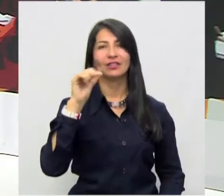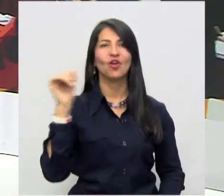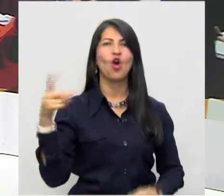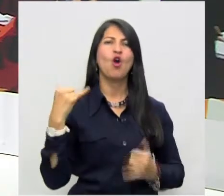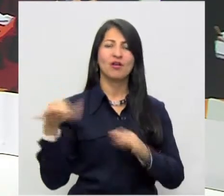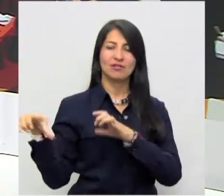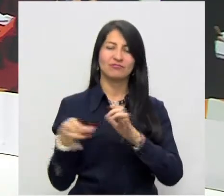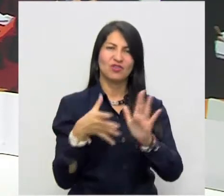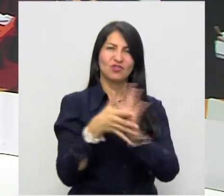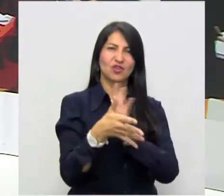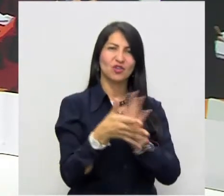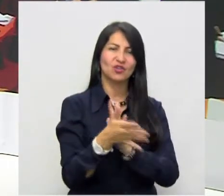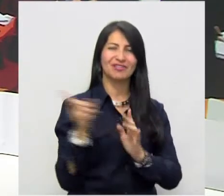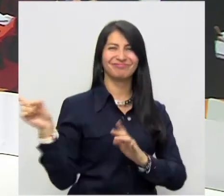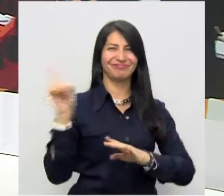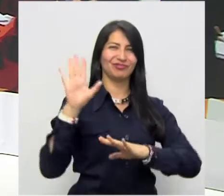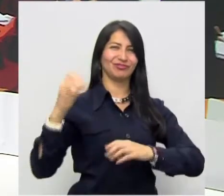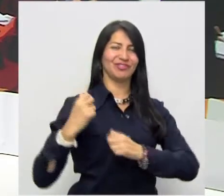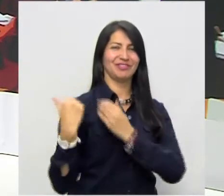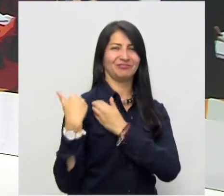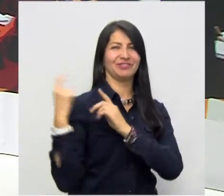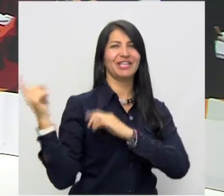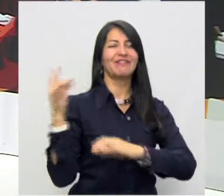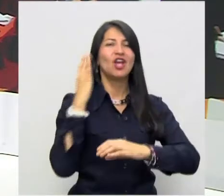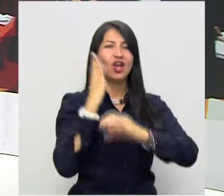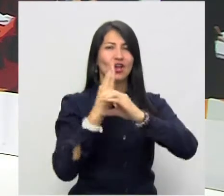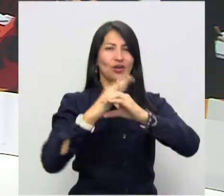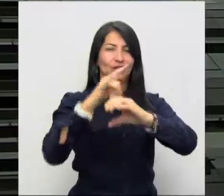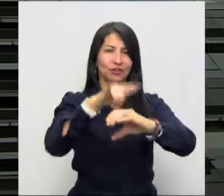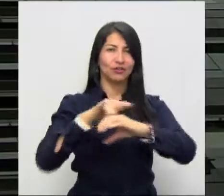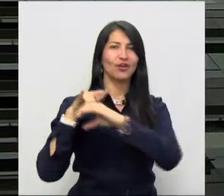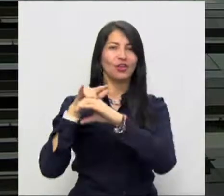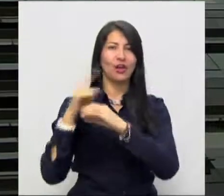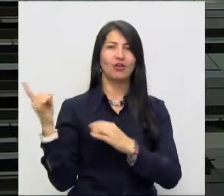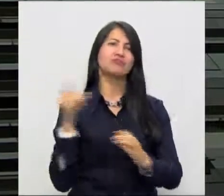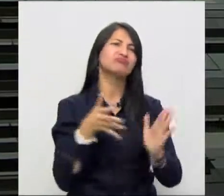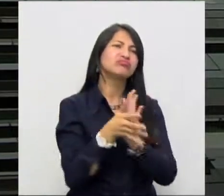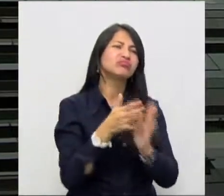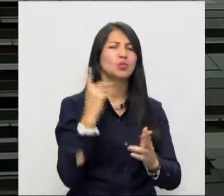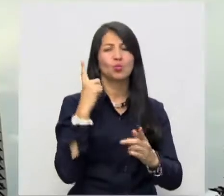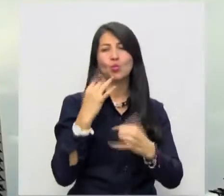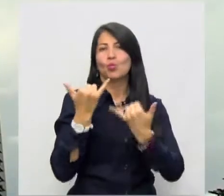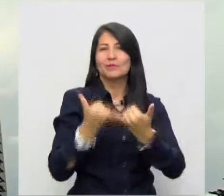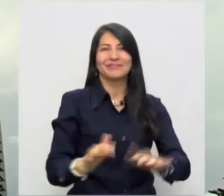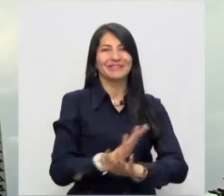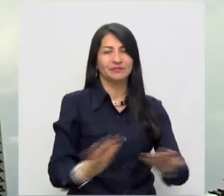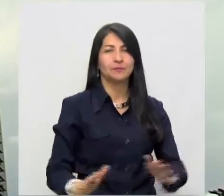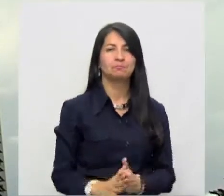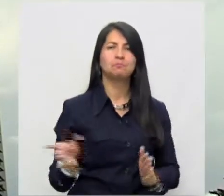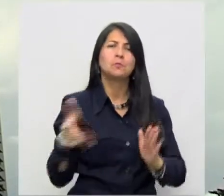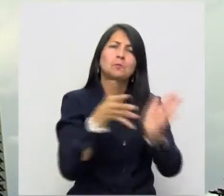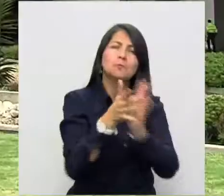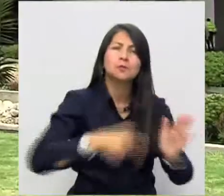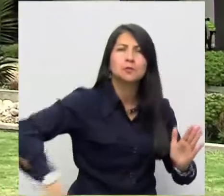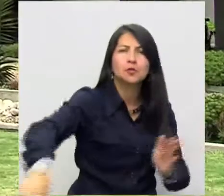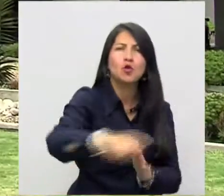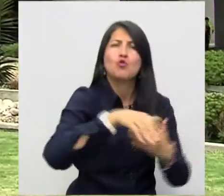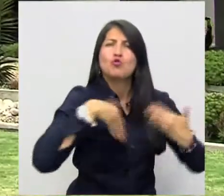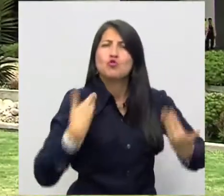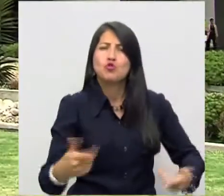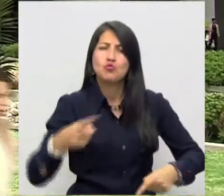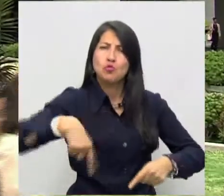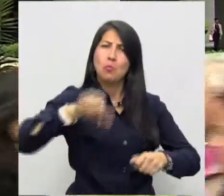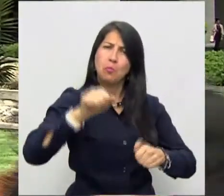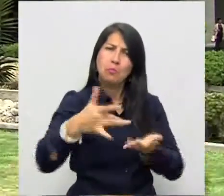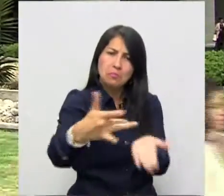rendición de cuentas como Contralor General de la República. En Colombia Tiene Control, les contaremos cómo los ciudadanos pueden participar